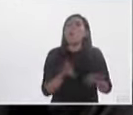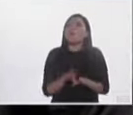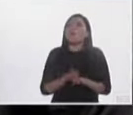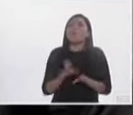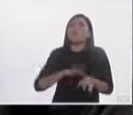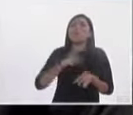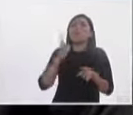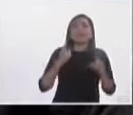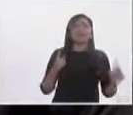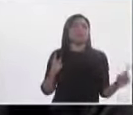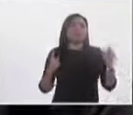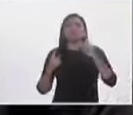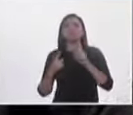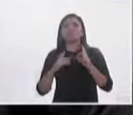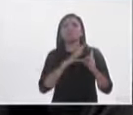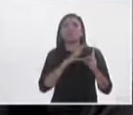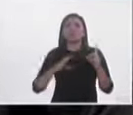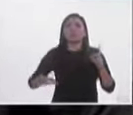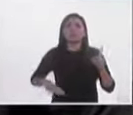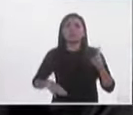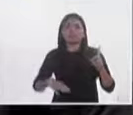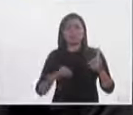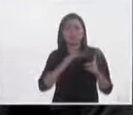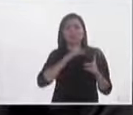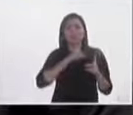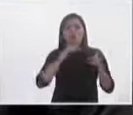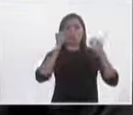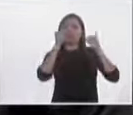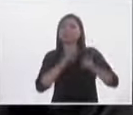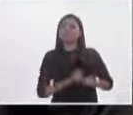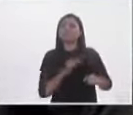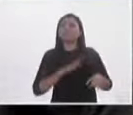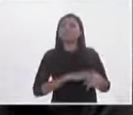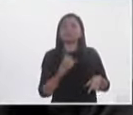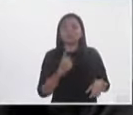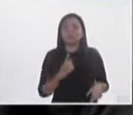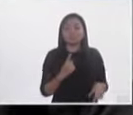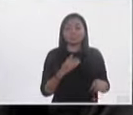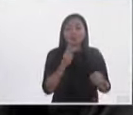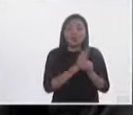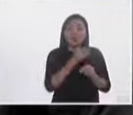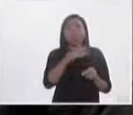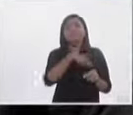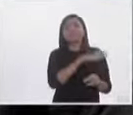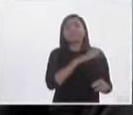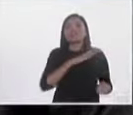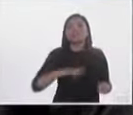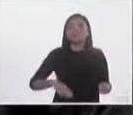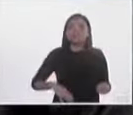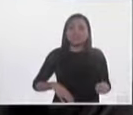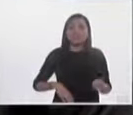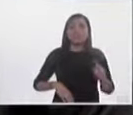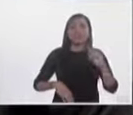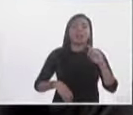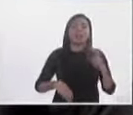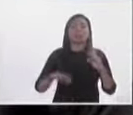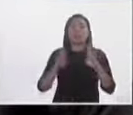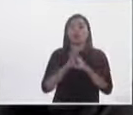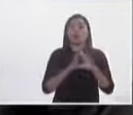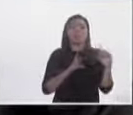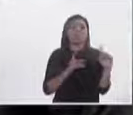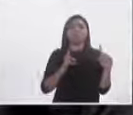México y, bueno, hay varias hipótesis. La que yo comparto es que estas candidaturas independientes, a pesar de ser marginales,